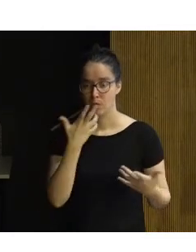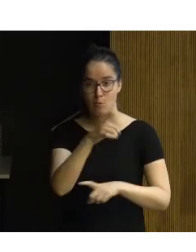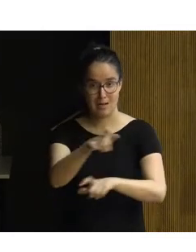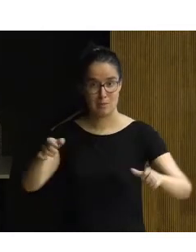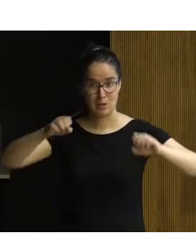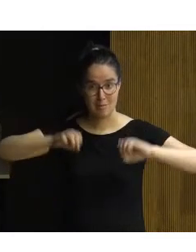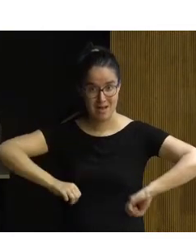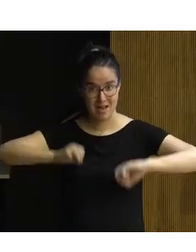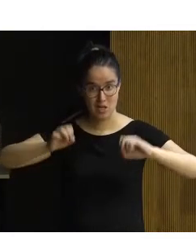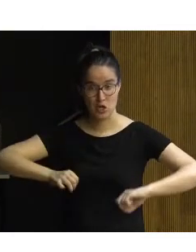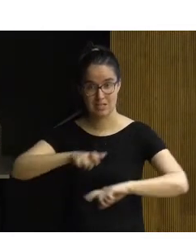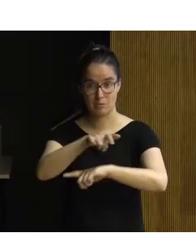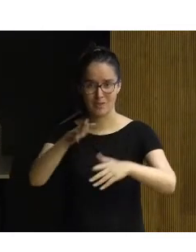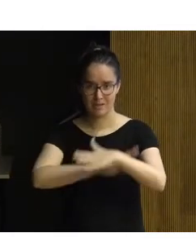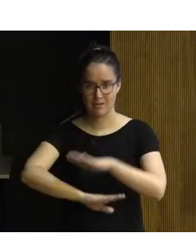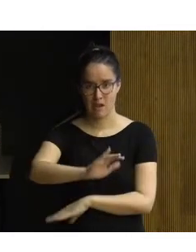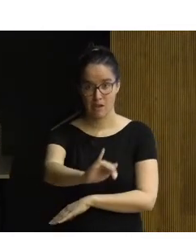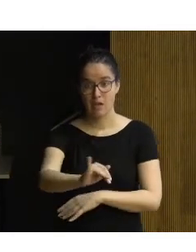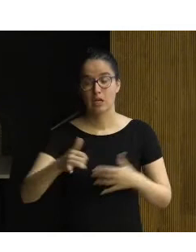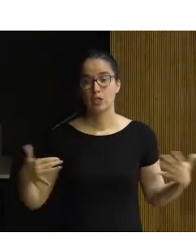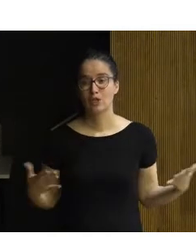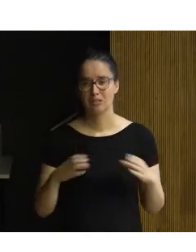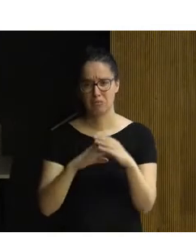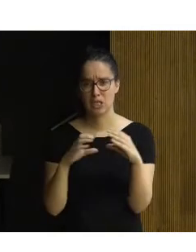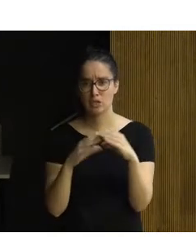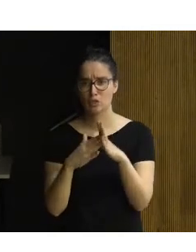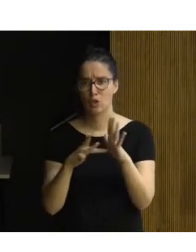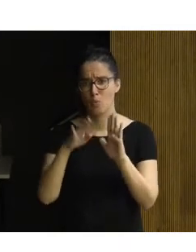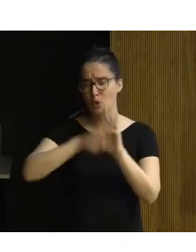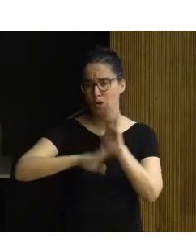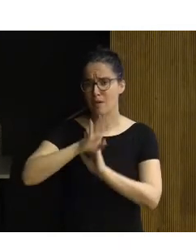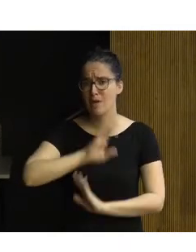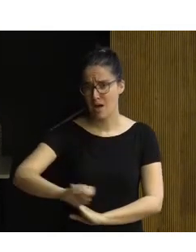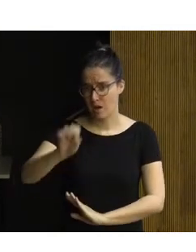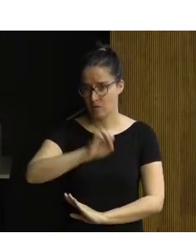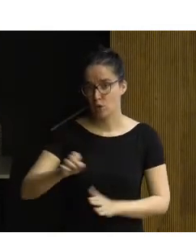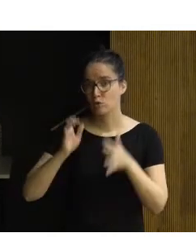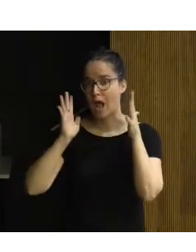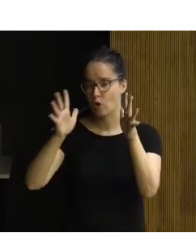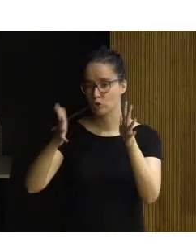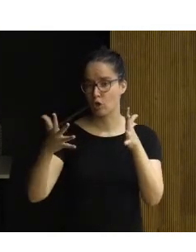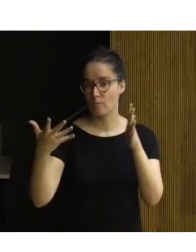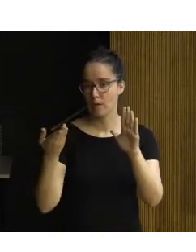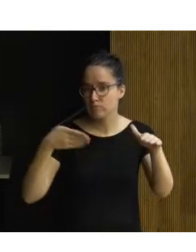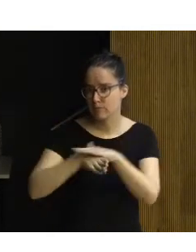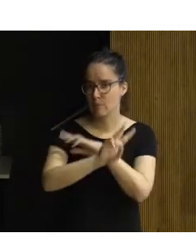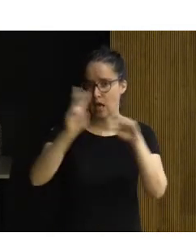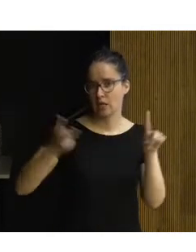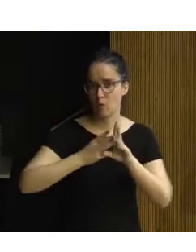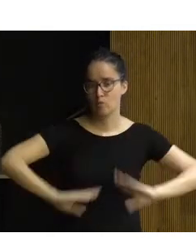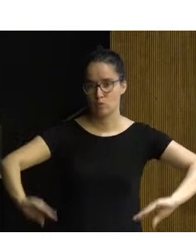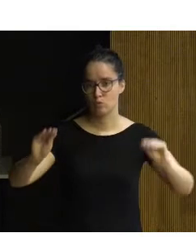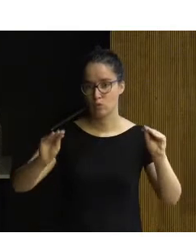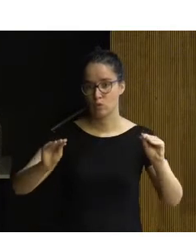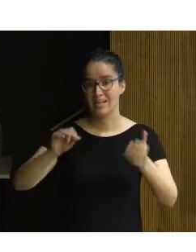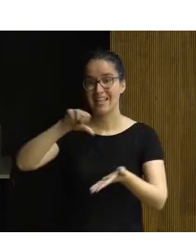personas mayores, las personas con discapacidad. Entonces, Inserso tiene un programa maravilloso que les recomiendo conocer, entrando en su página, que es